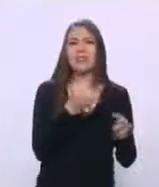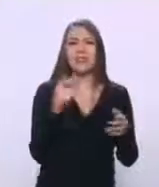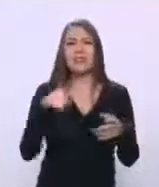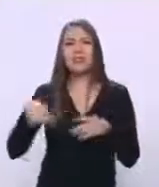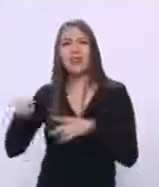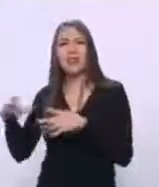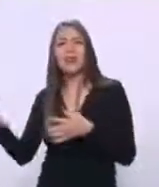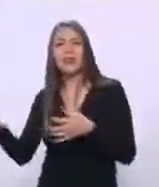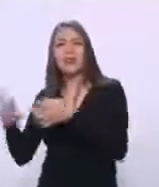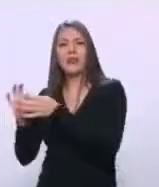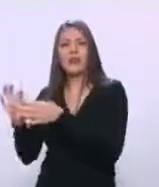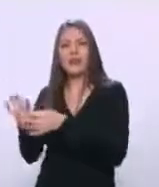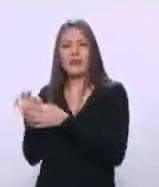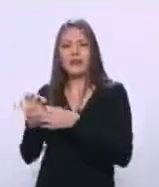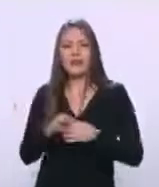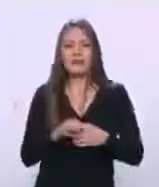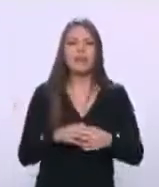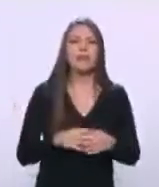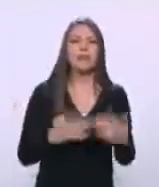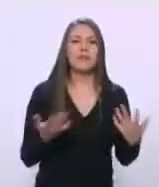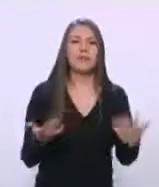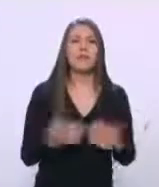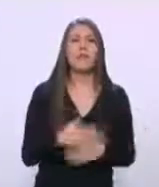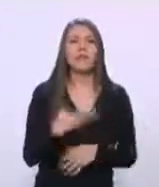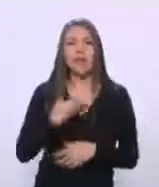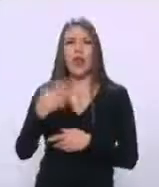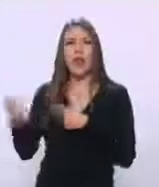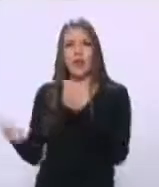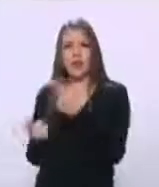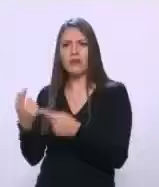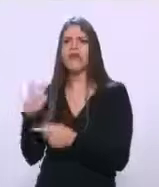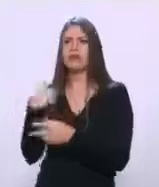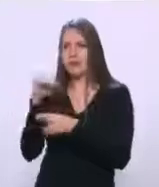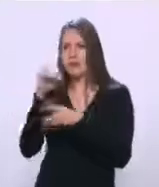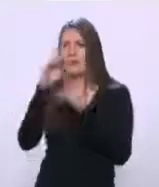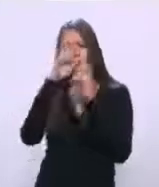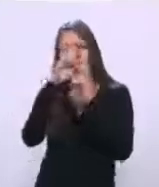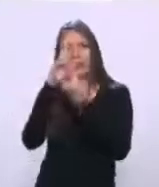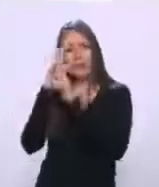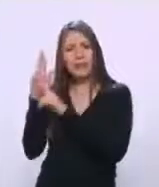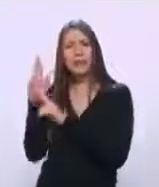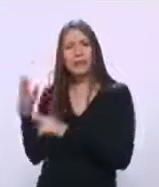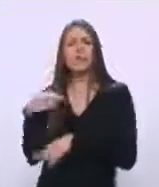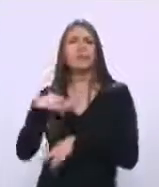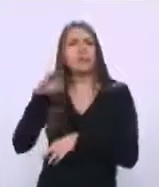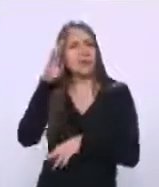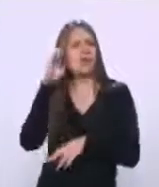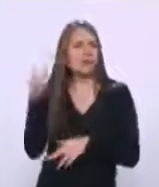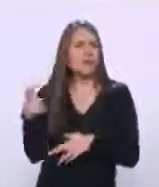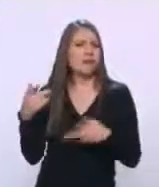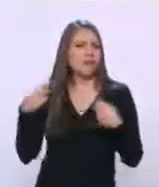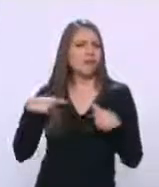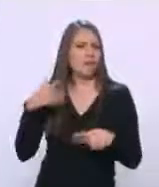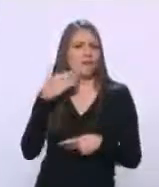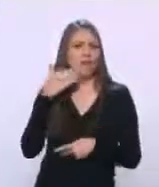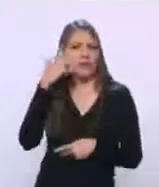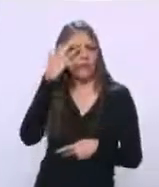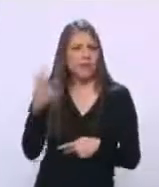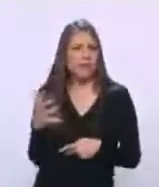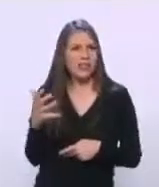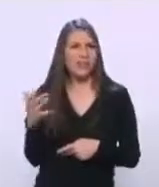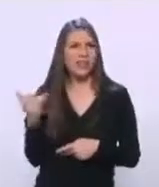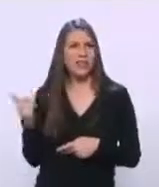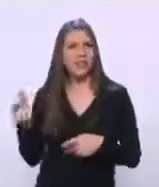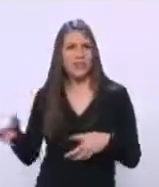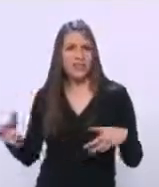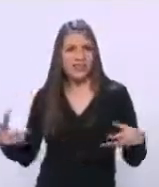pues algunos hay no muchos la verdad pero que sí respeto o que por lo menos me parecen personas serias y a mí me daría mucha vergüenza que